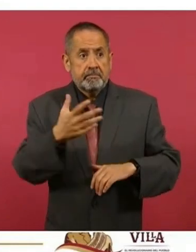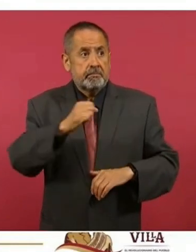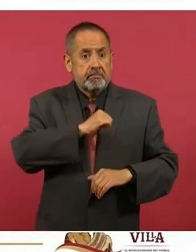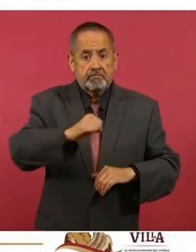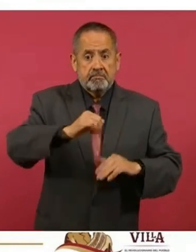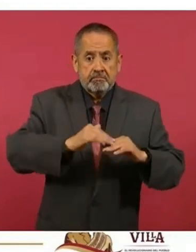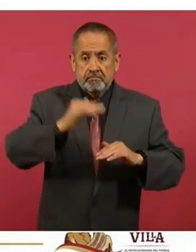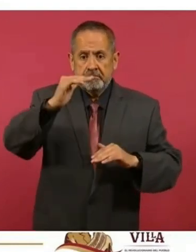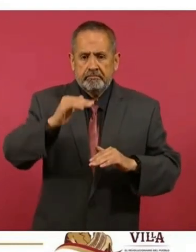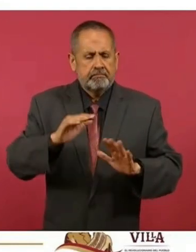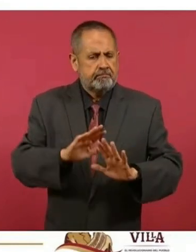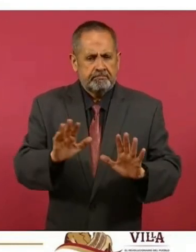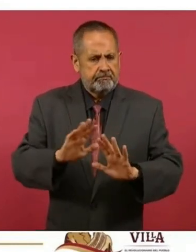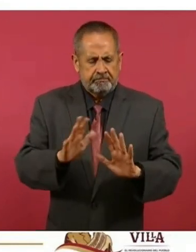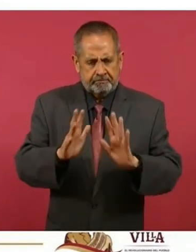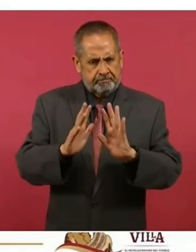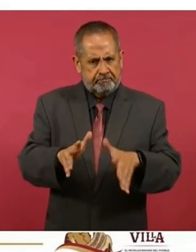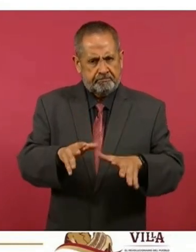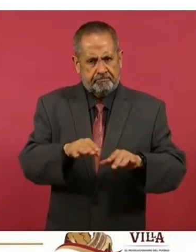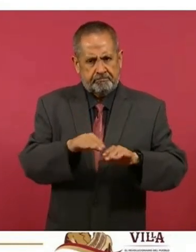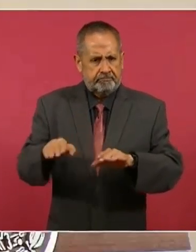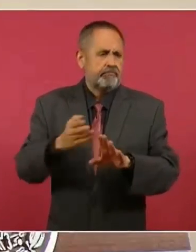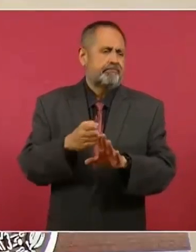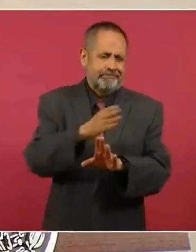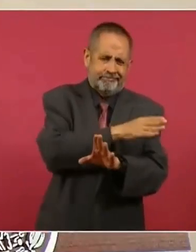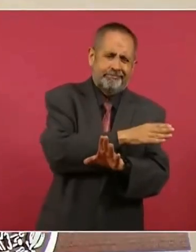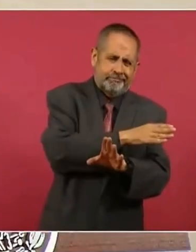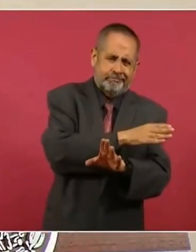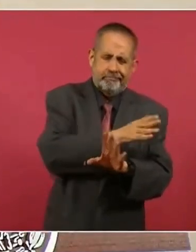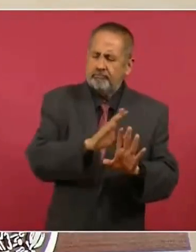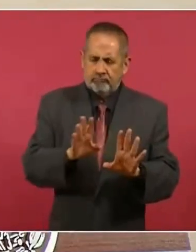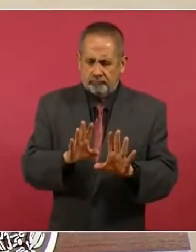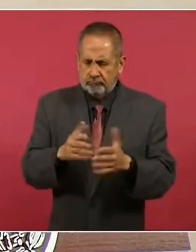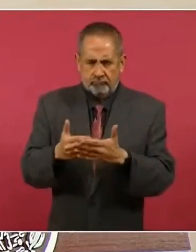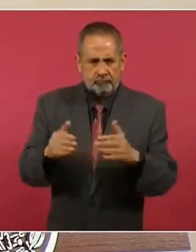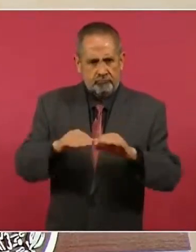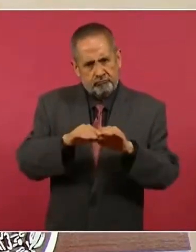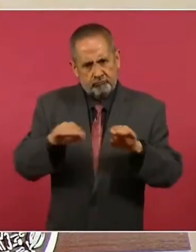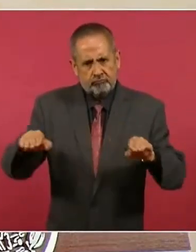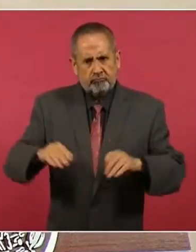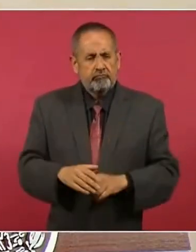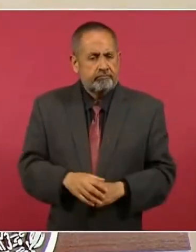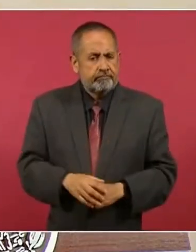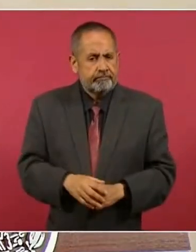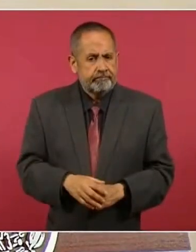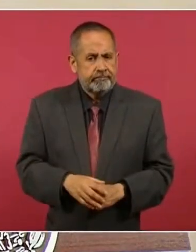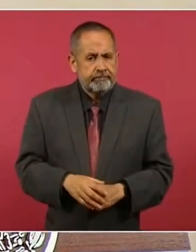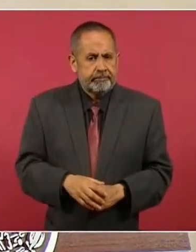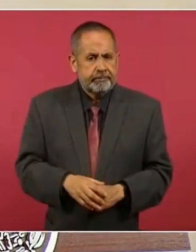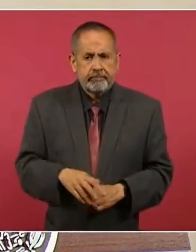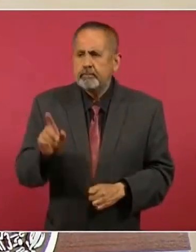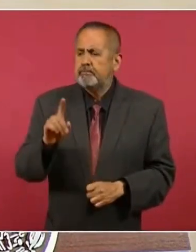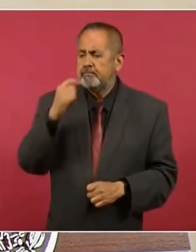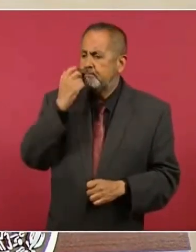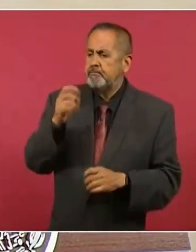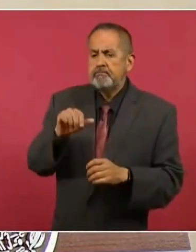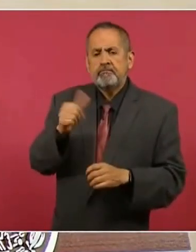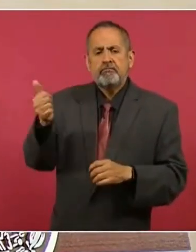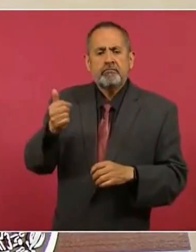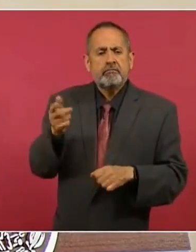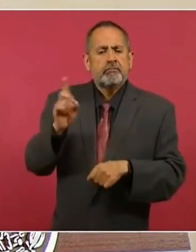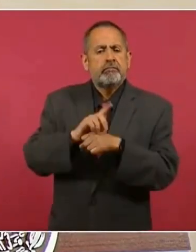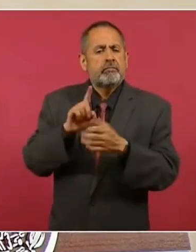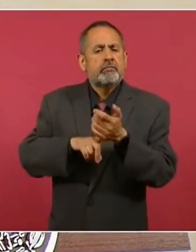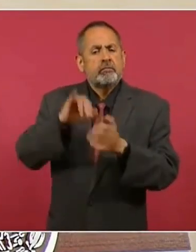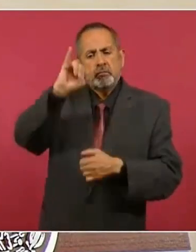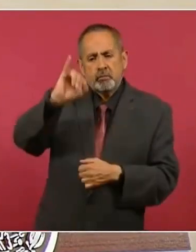como ha sucedido. Pero quiero el de los jueves,